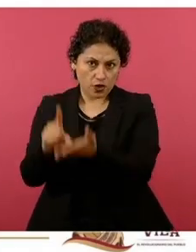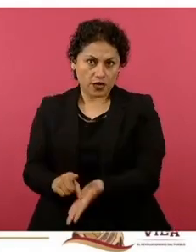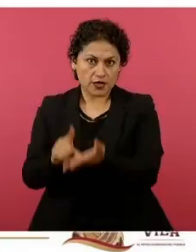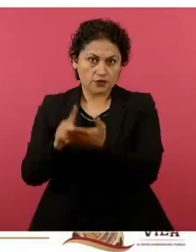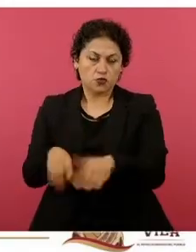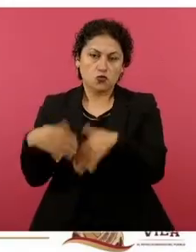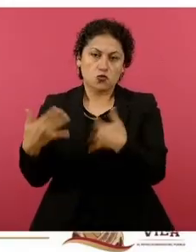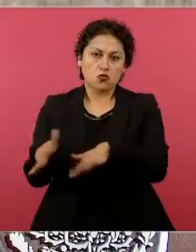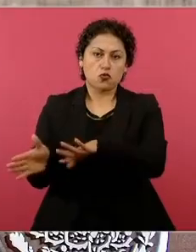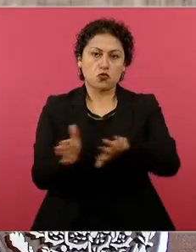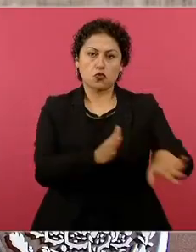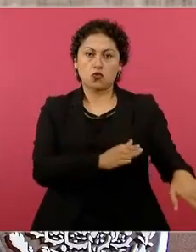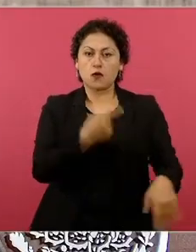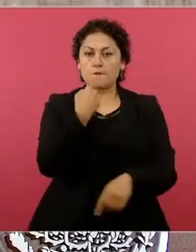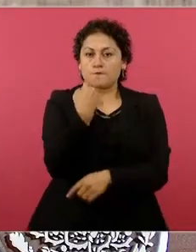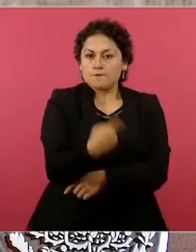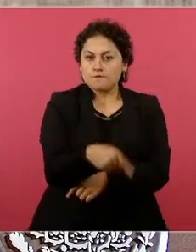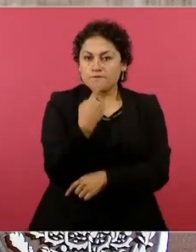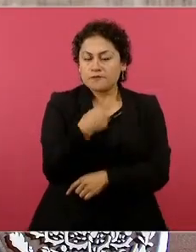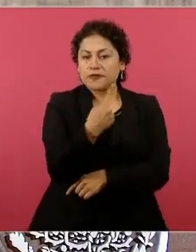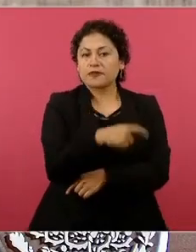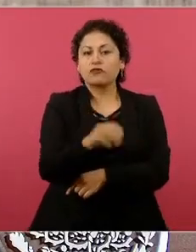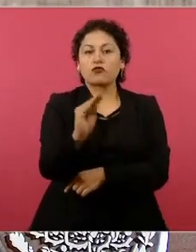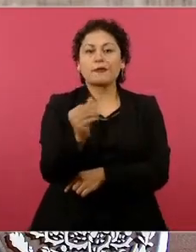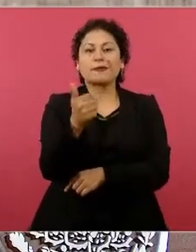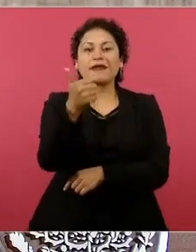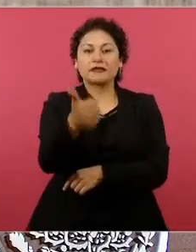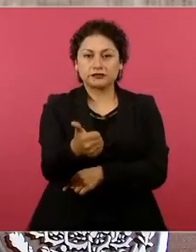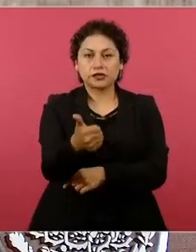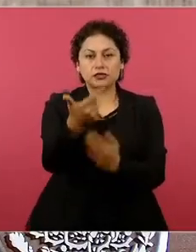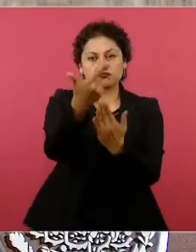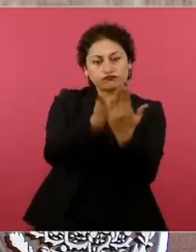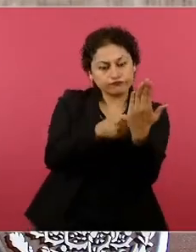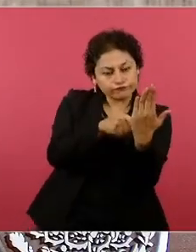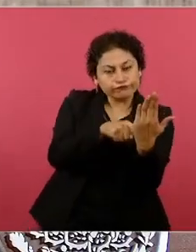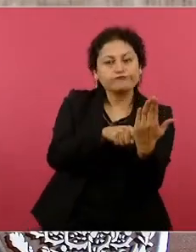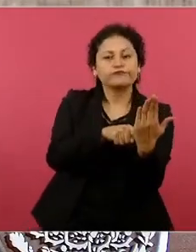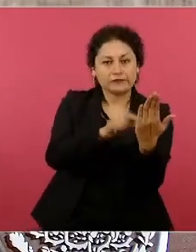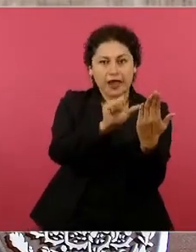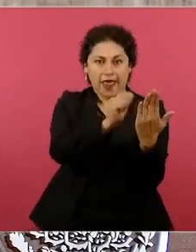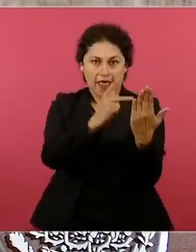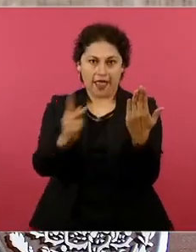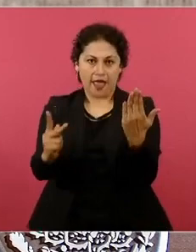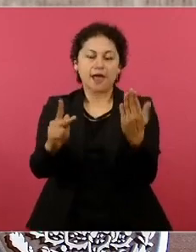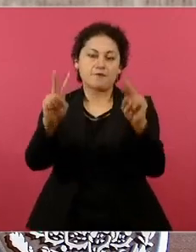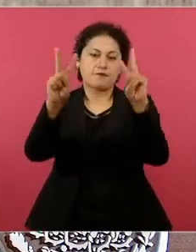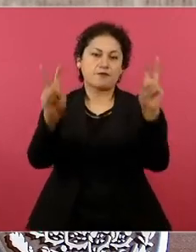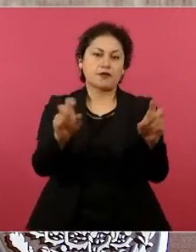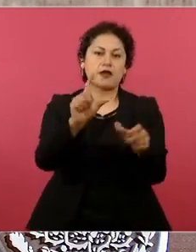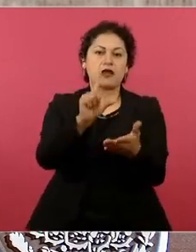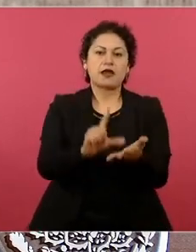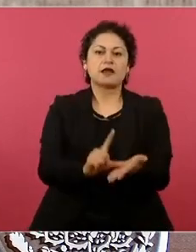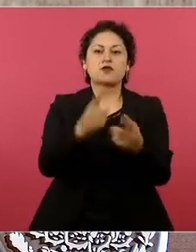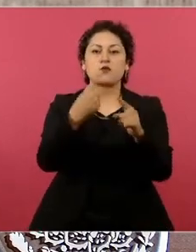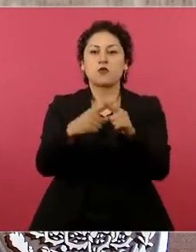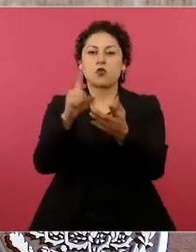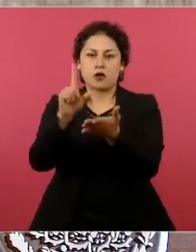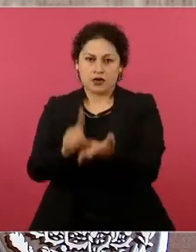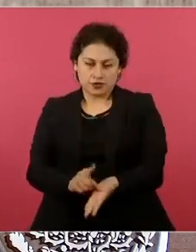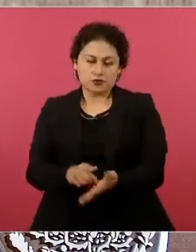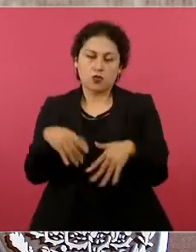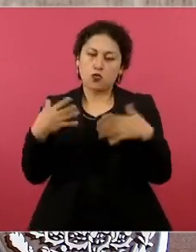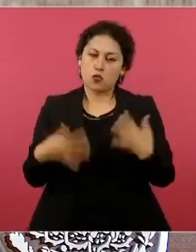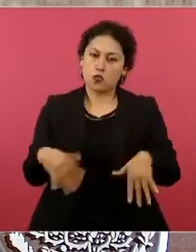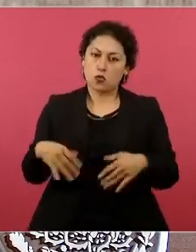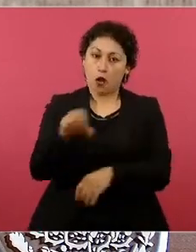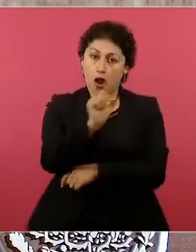Atendimos 196 quejas o denuncias que se presentaron a través de la app de Litro por Litro. Otra ventaja de traer esta app que es